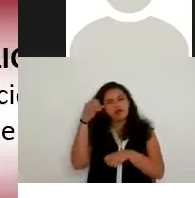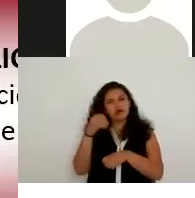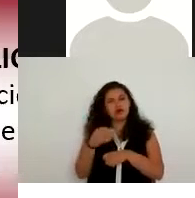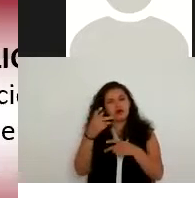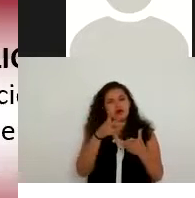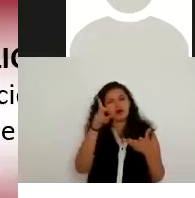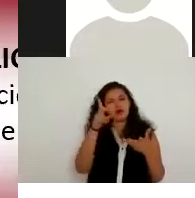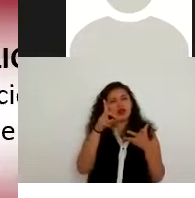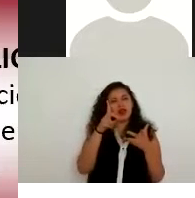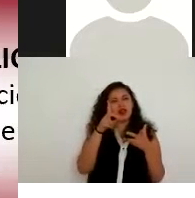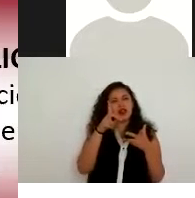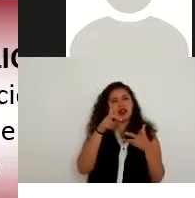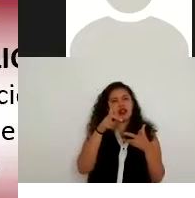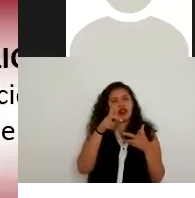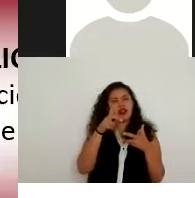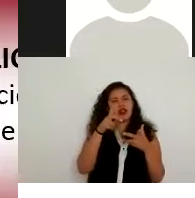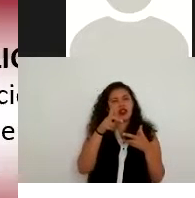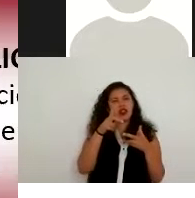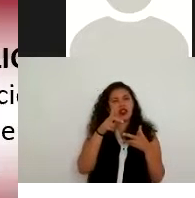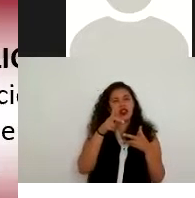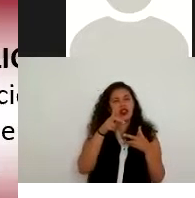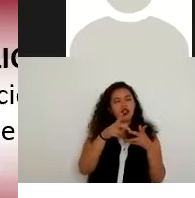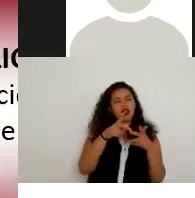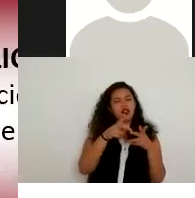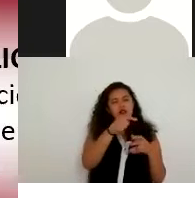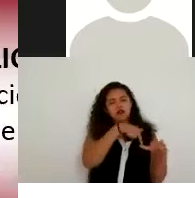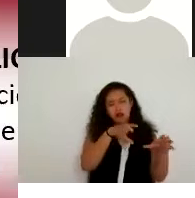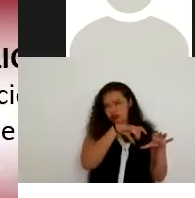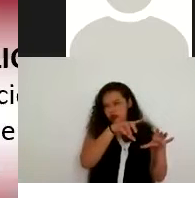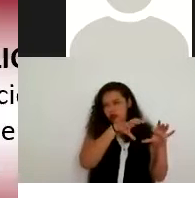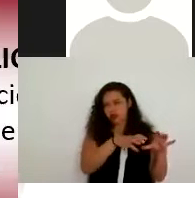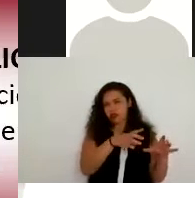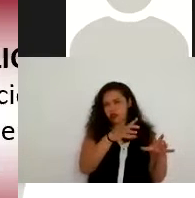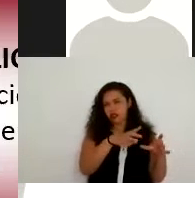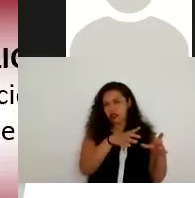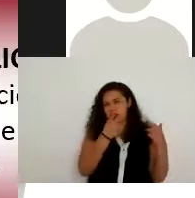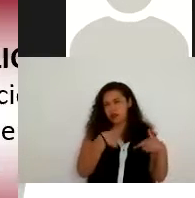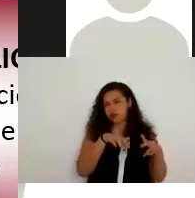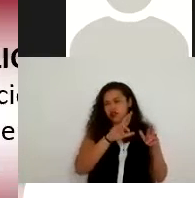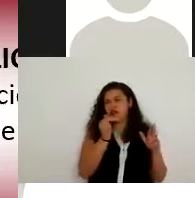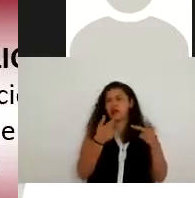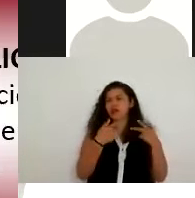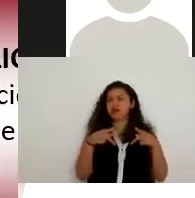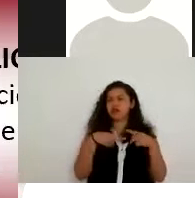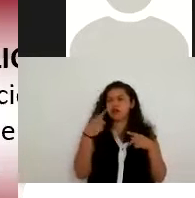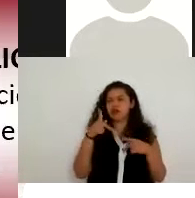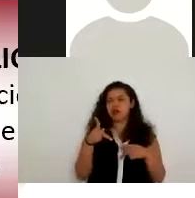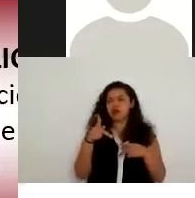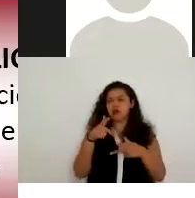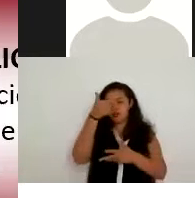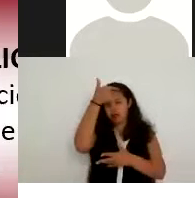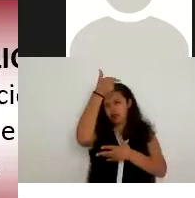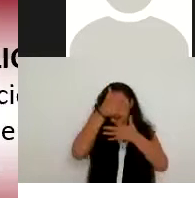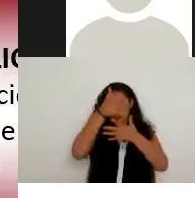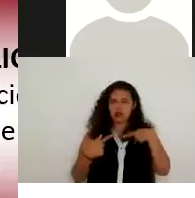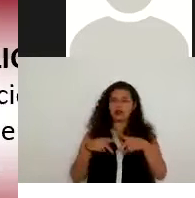instrumentan a que pongan a disposición de todas las personas el padrón de ese programa ¿no?